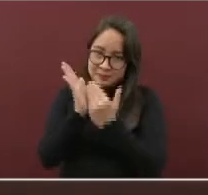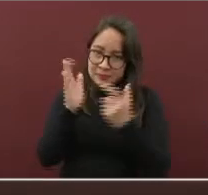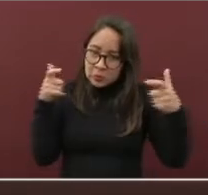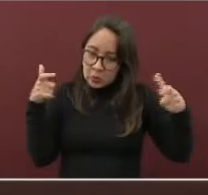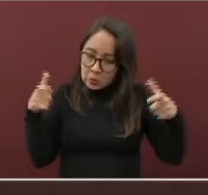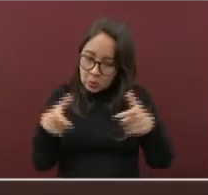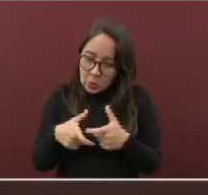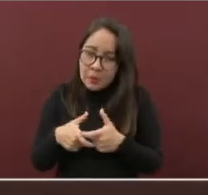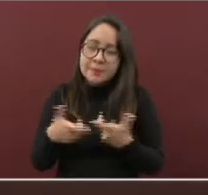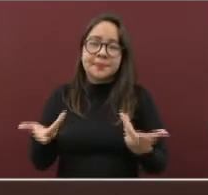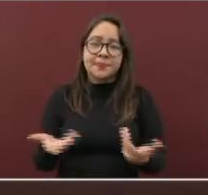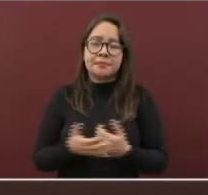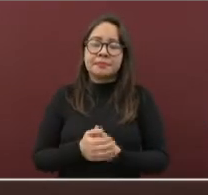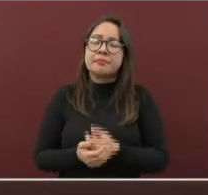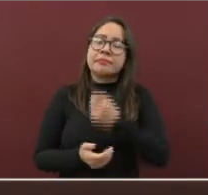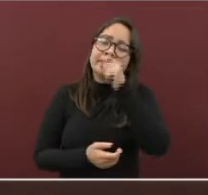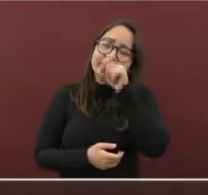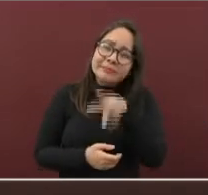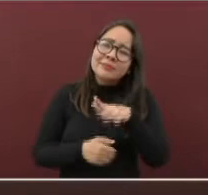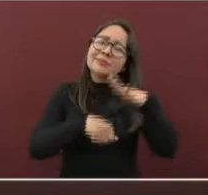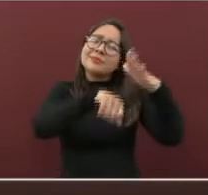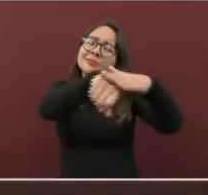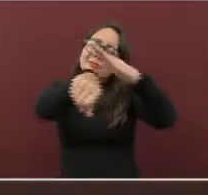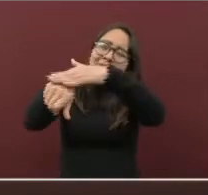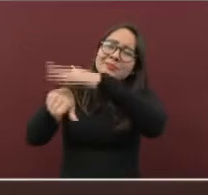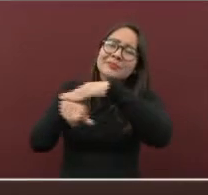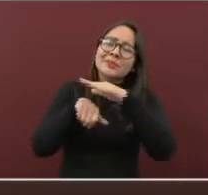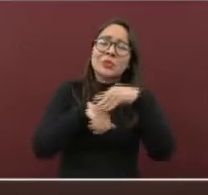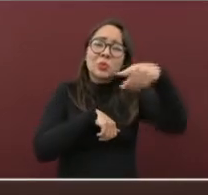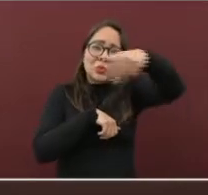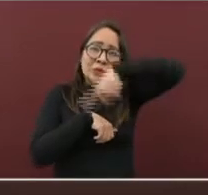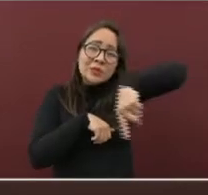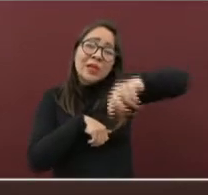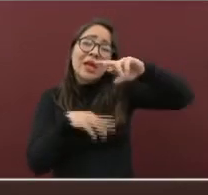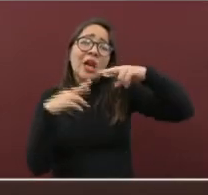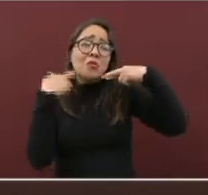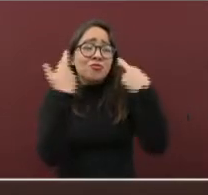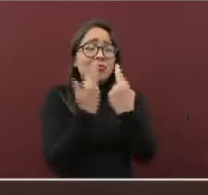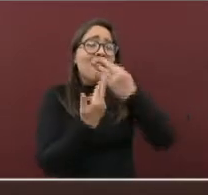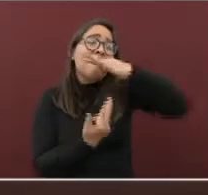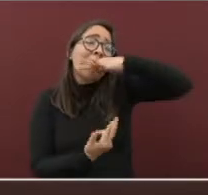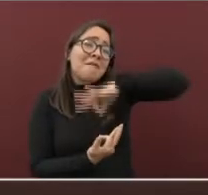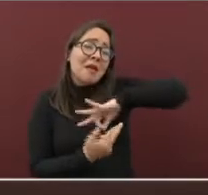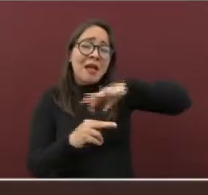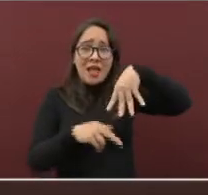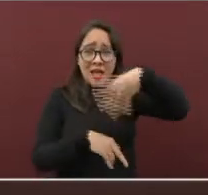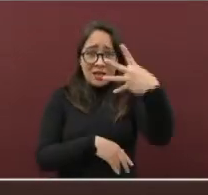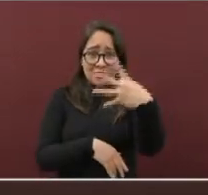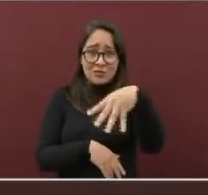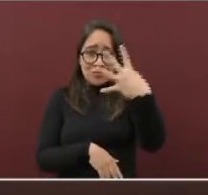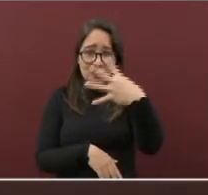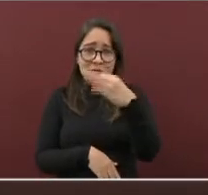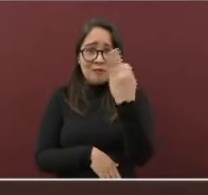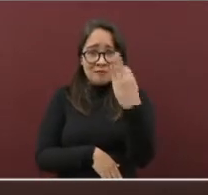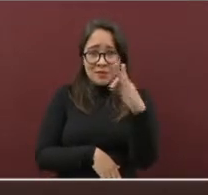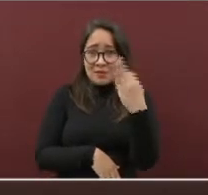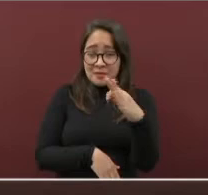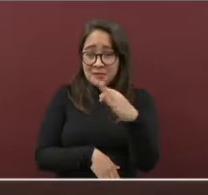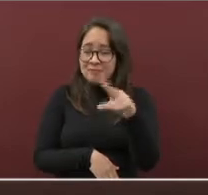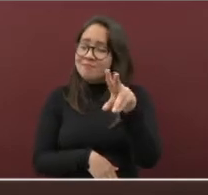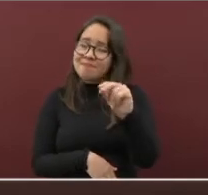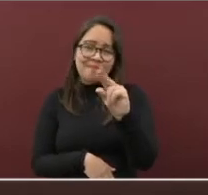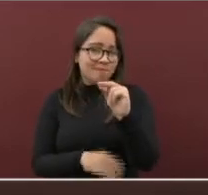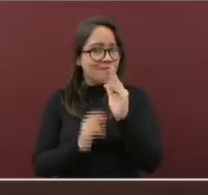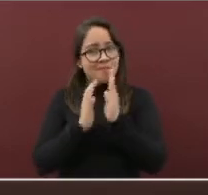es para que no hagan fiestas ni reuniones para celebrar el 14 de febrero. Hay que demostrar